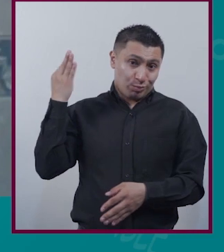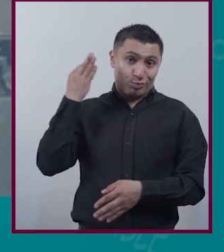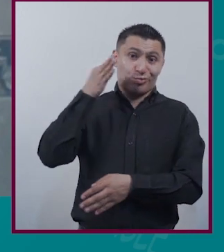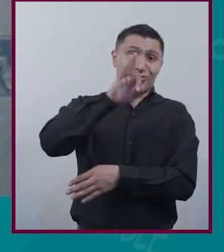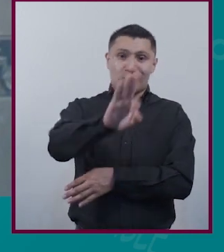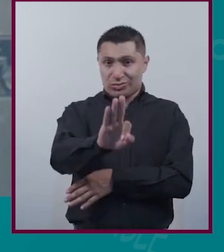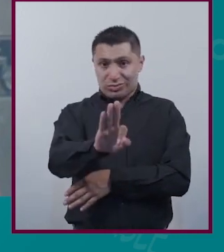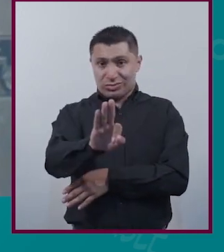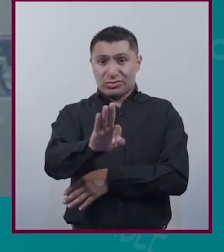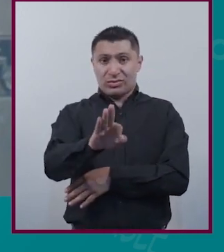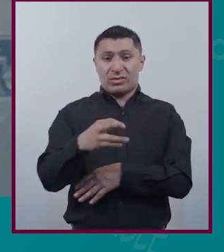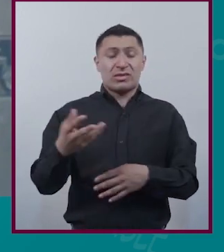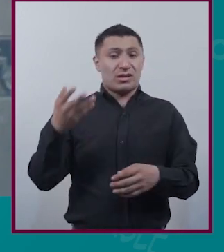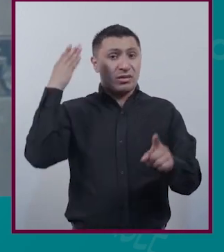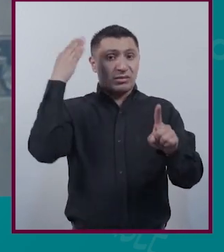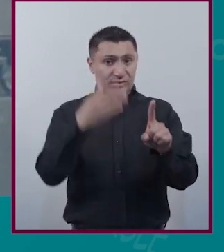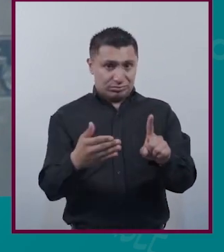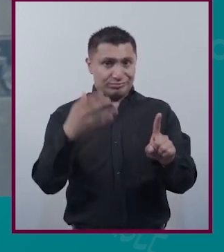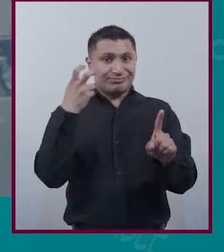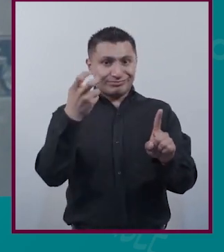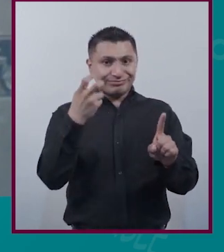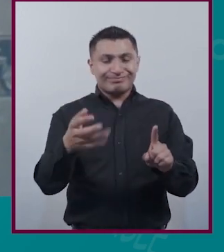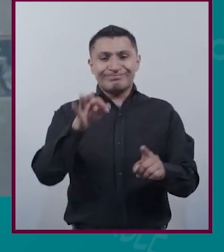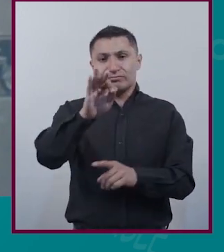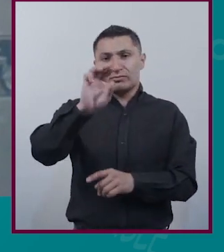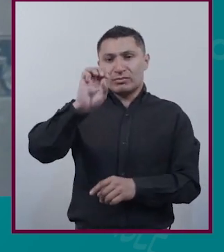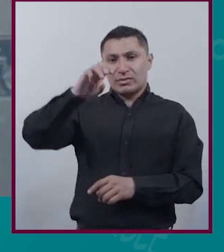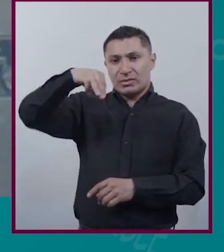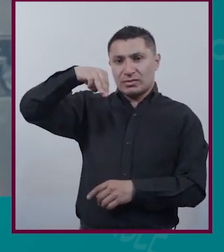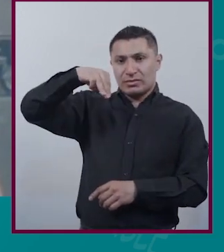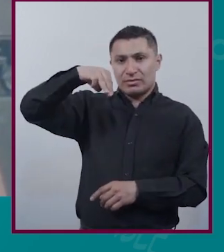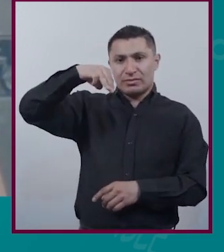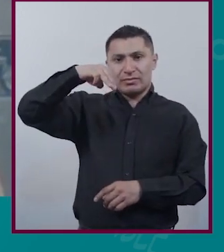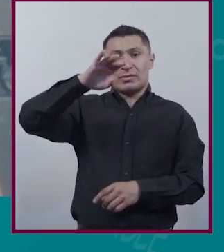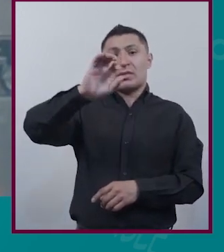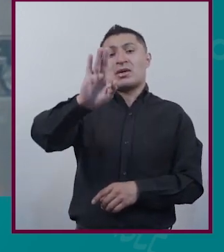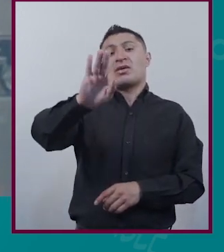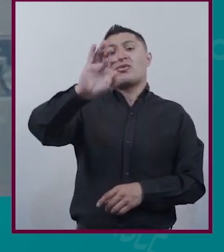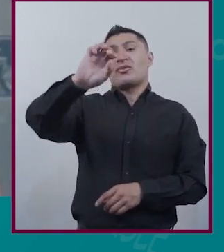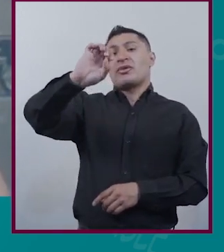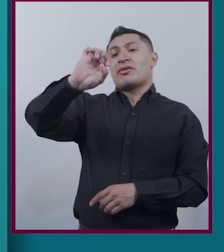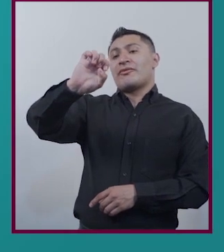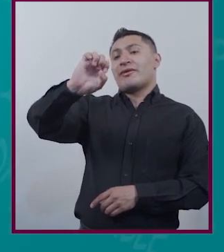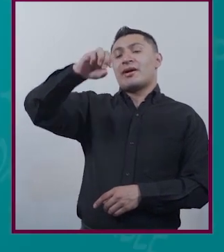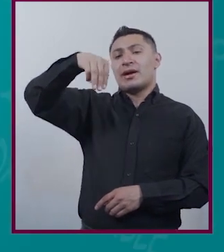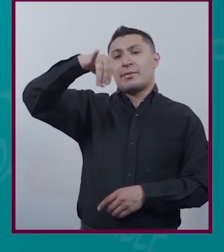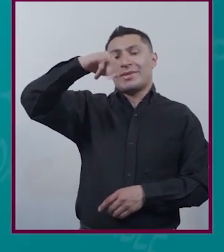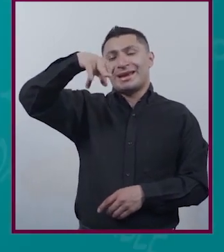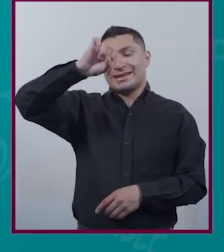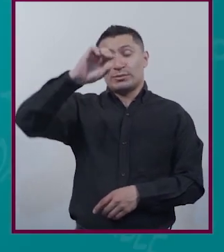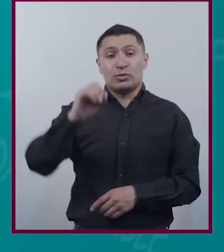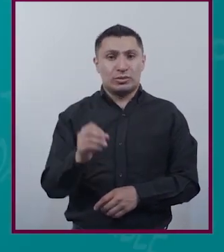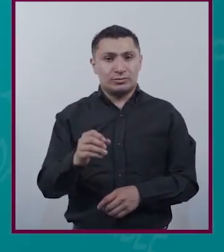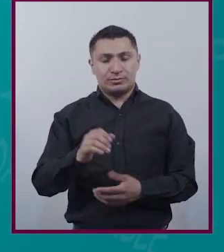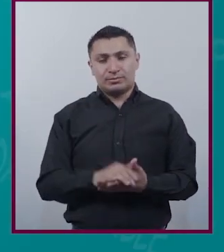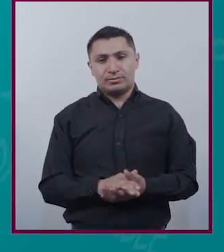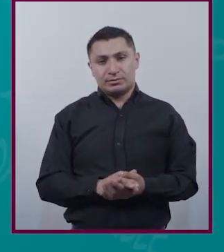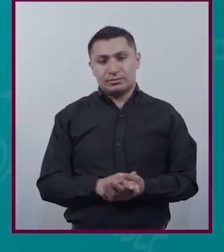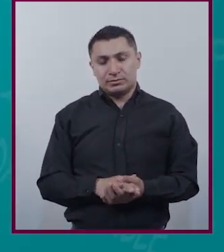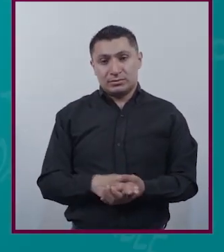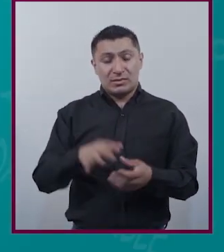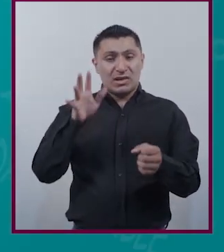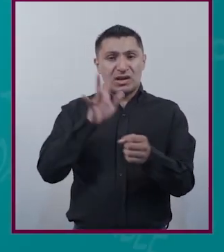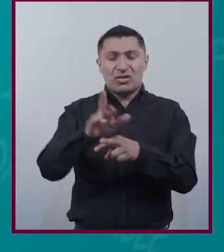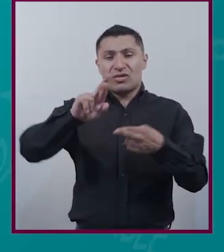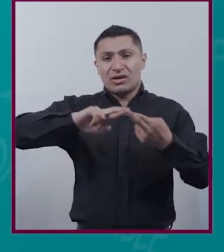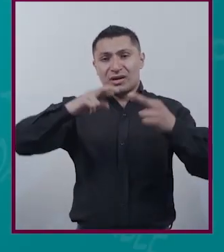El objetivo El sentido Del feminismo Y caer en eso mismo Que se critica ¿Qué relación guarda Actualmente El